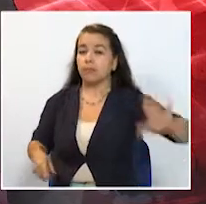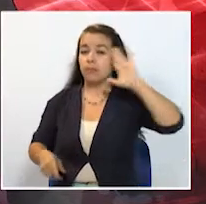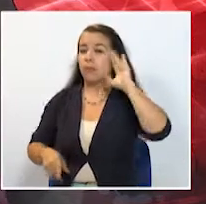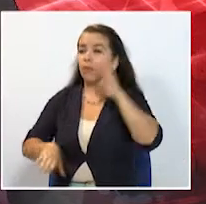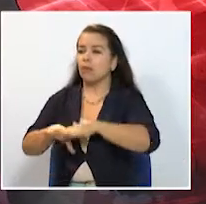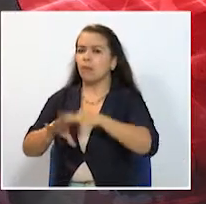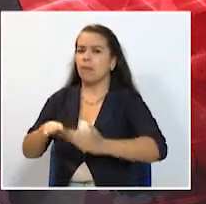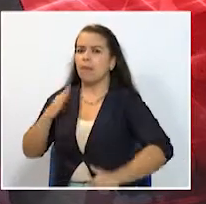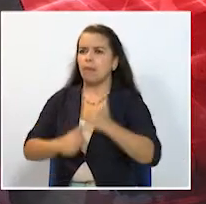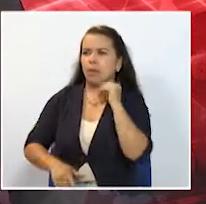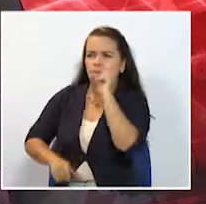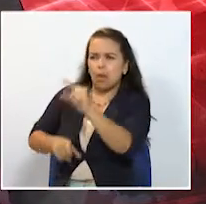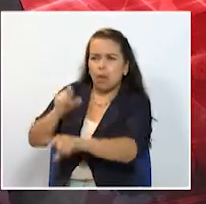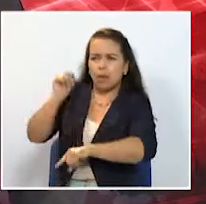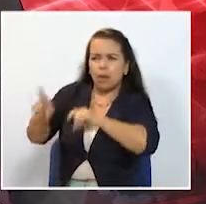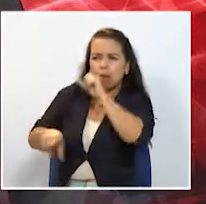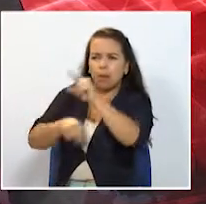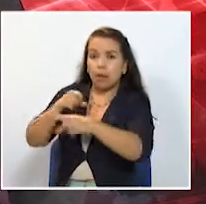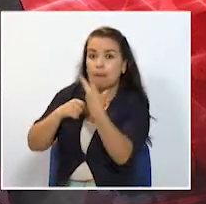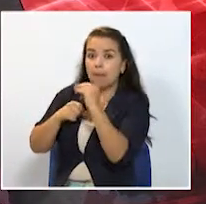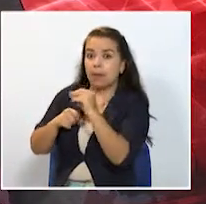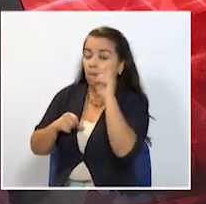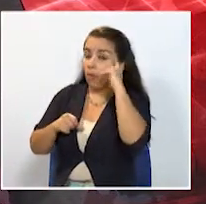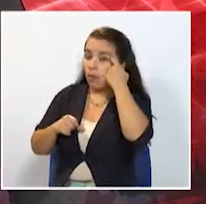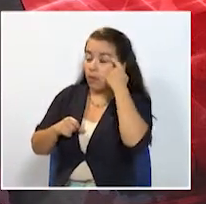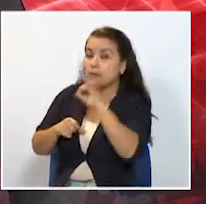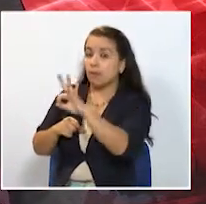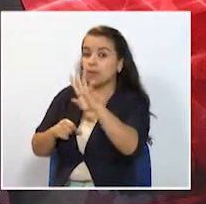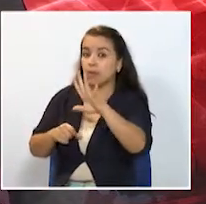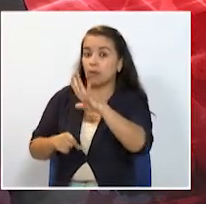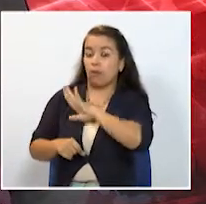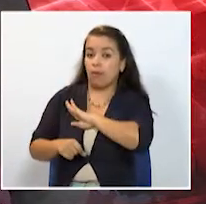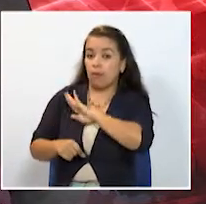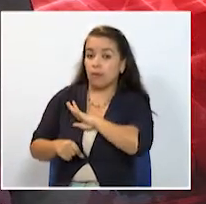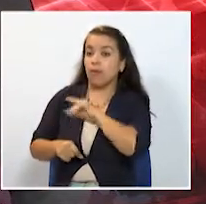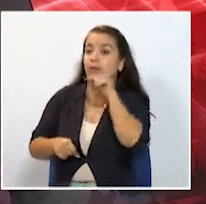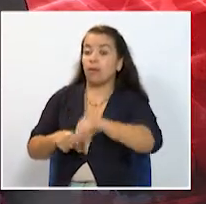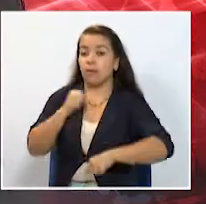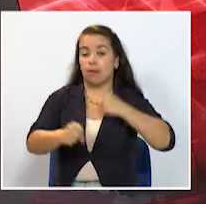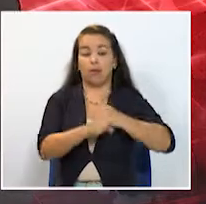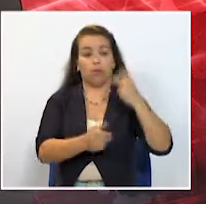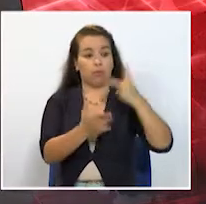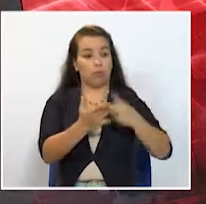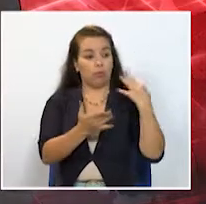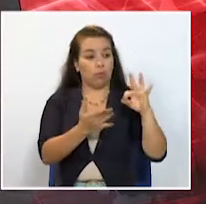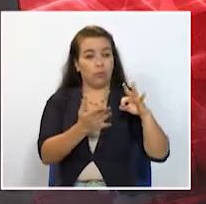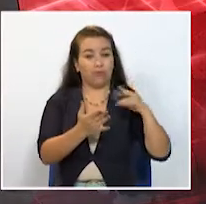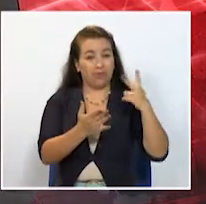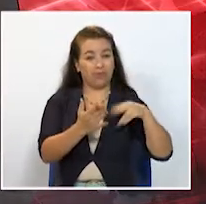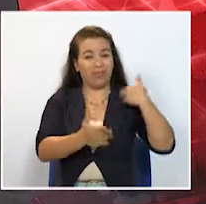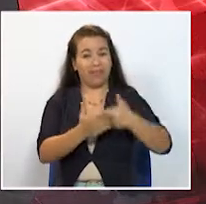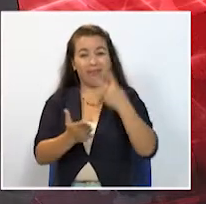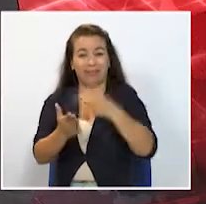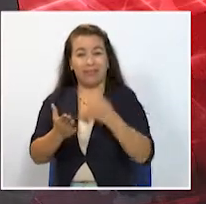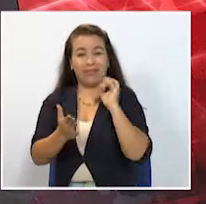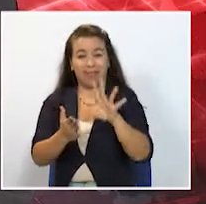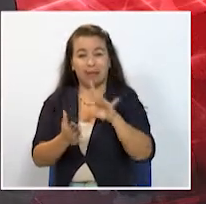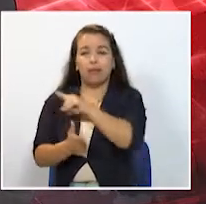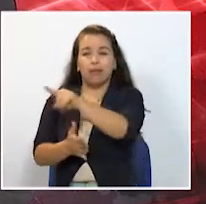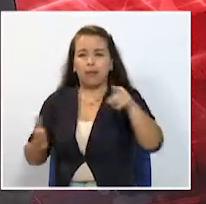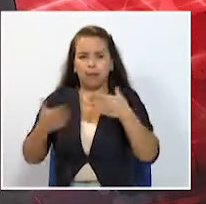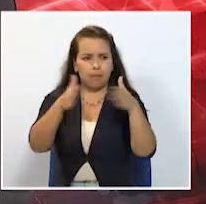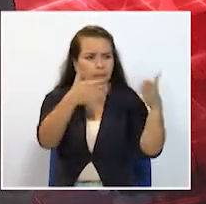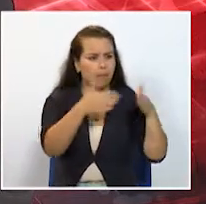una indagatoria preliminar a 20 gobernaciones y 35 alcaldías durante el periodo 2012-2015. El proceso se abrió según la